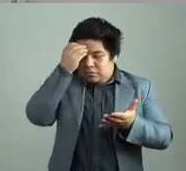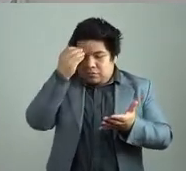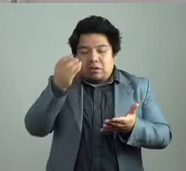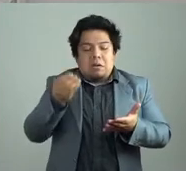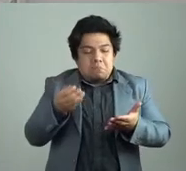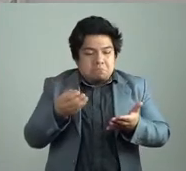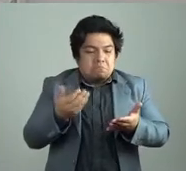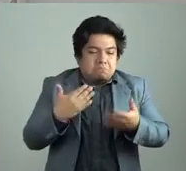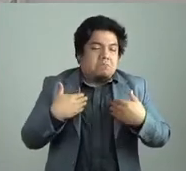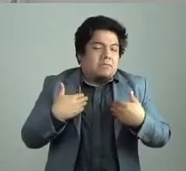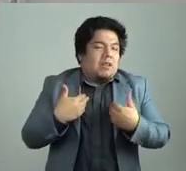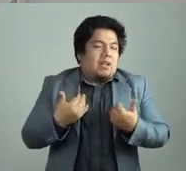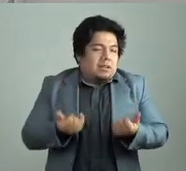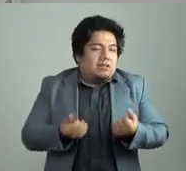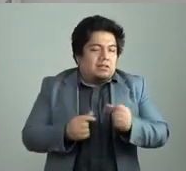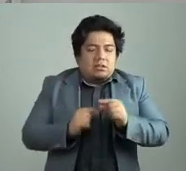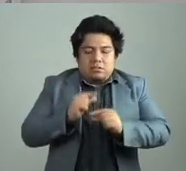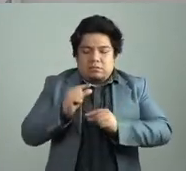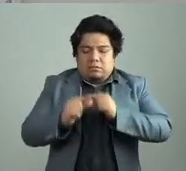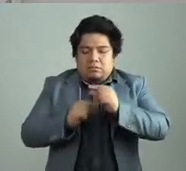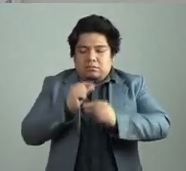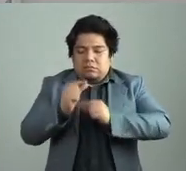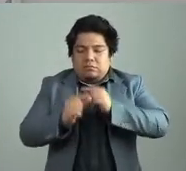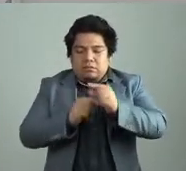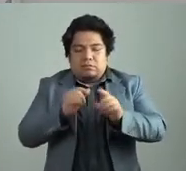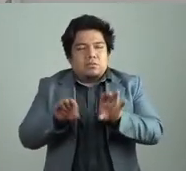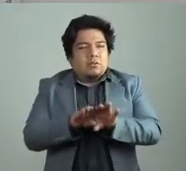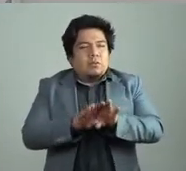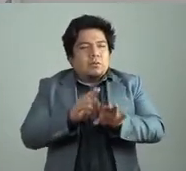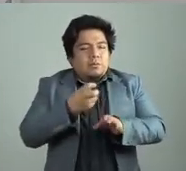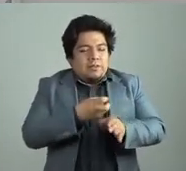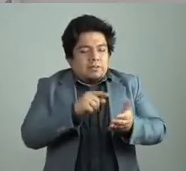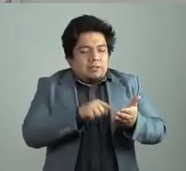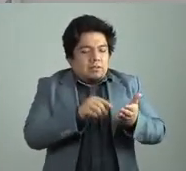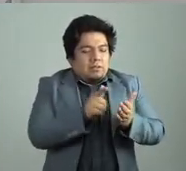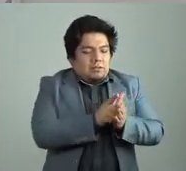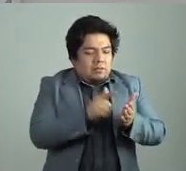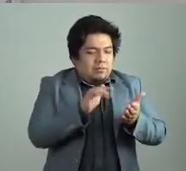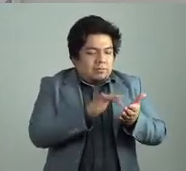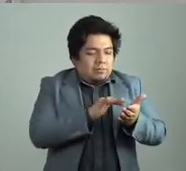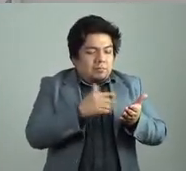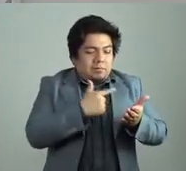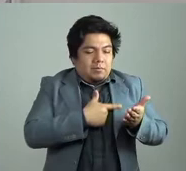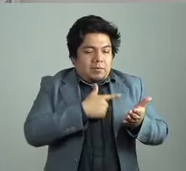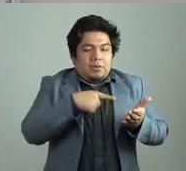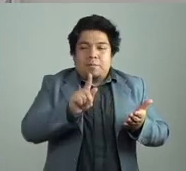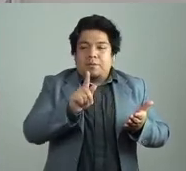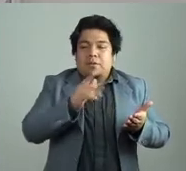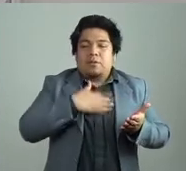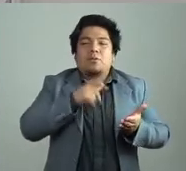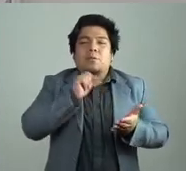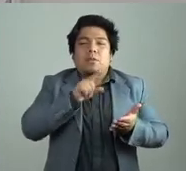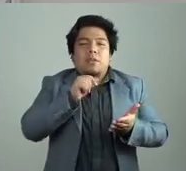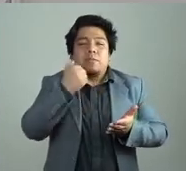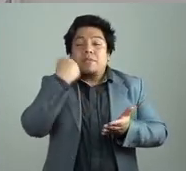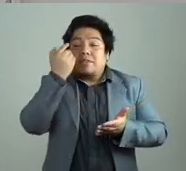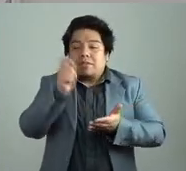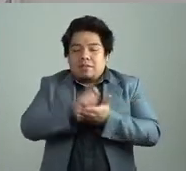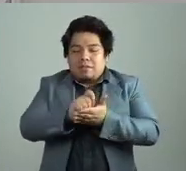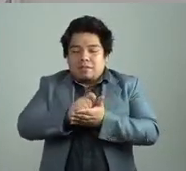a poco, pues se fue ese deseo, se fue como desarrollando, se volvió impetuoso.